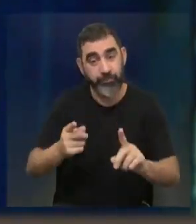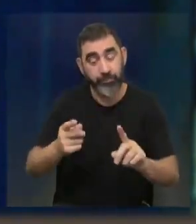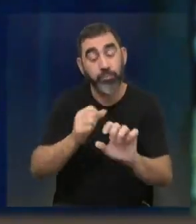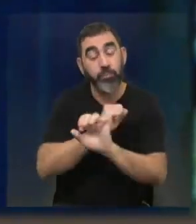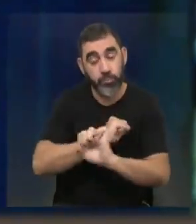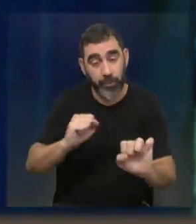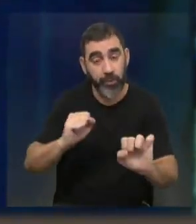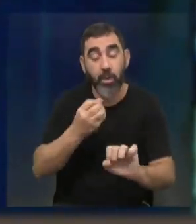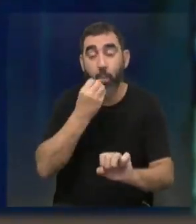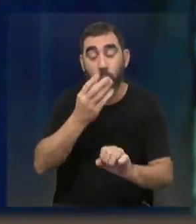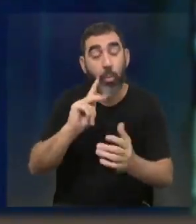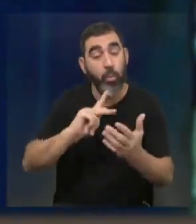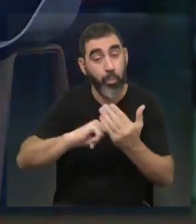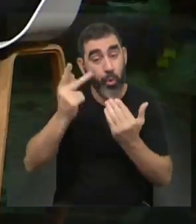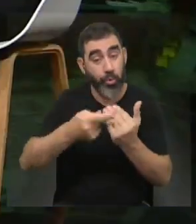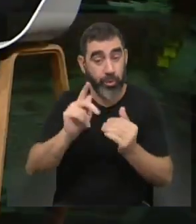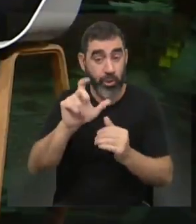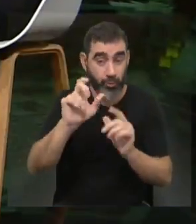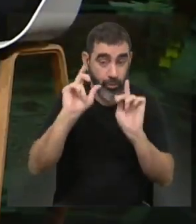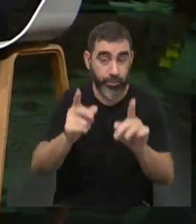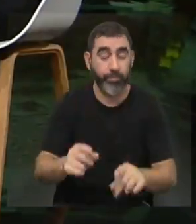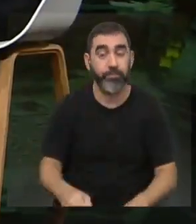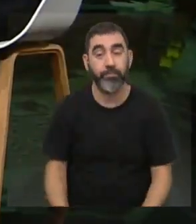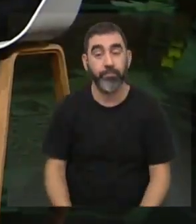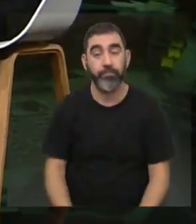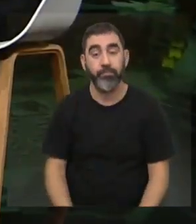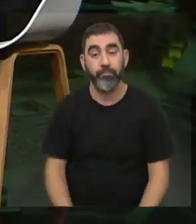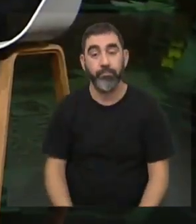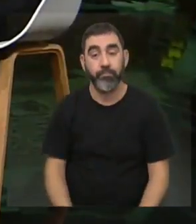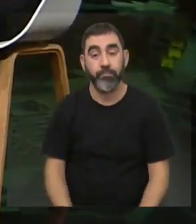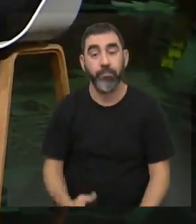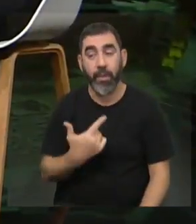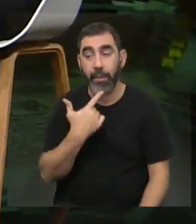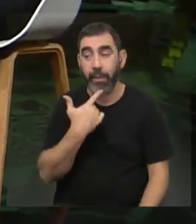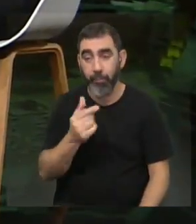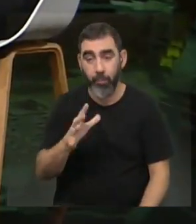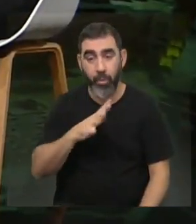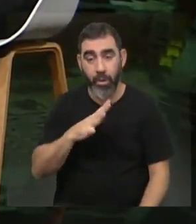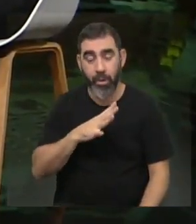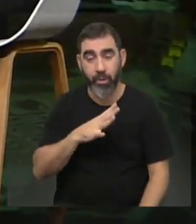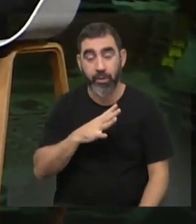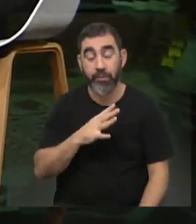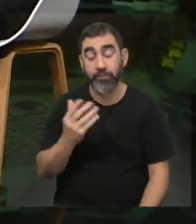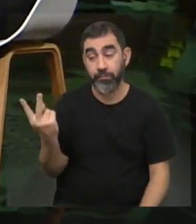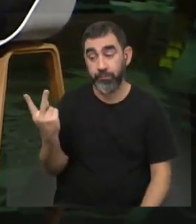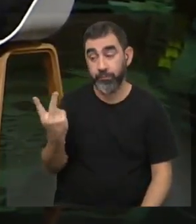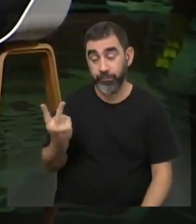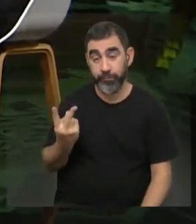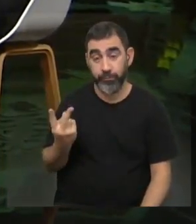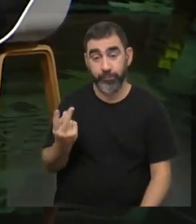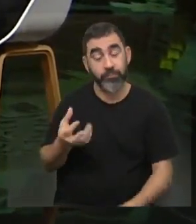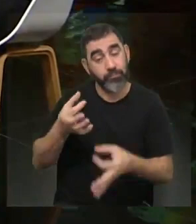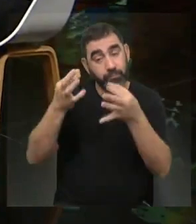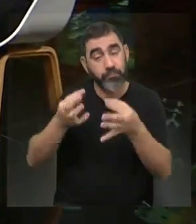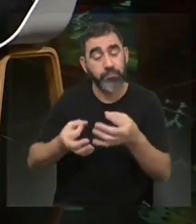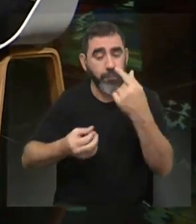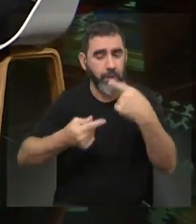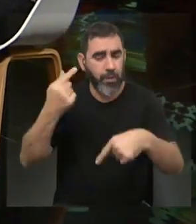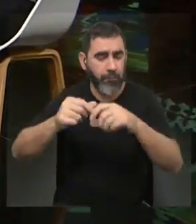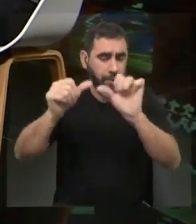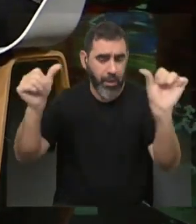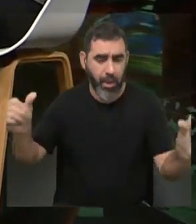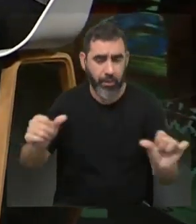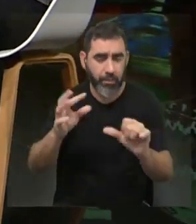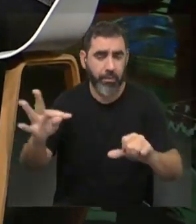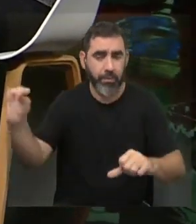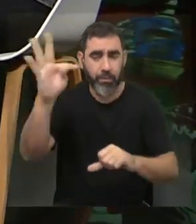salir buenos proyectos, obviamente, ¿no? De hecho, tenemos un ejemplo práctico. Con Erika nos encontrábamos casualmente en distintos eventos o